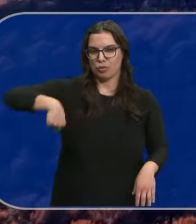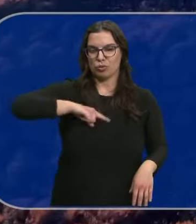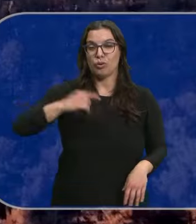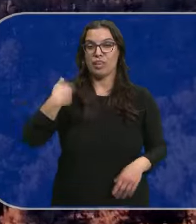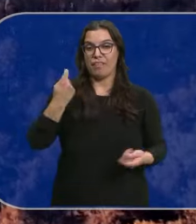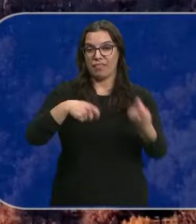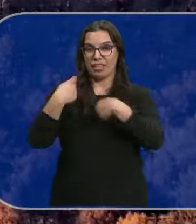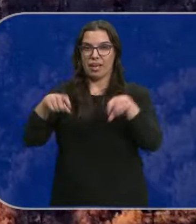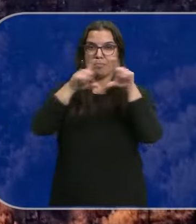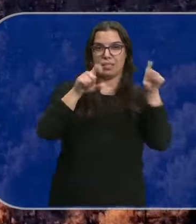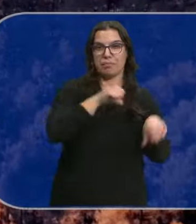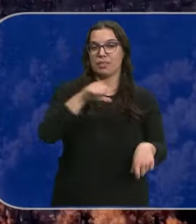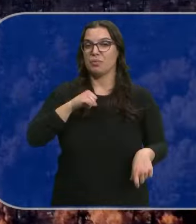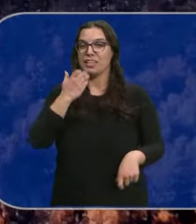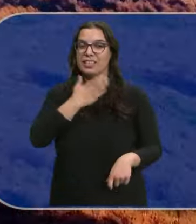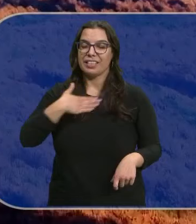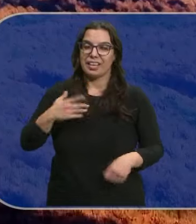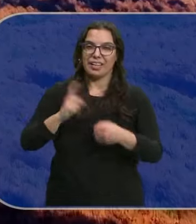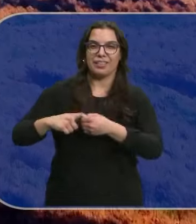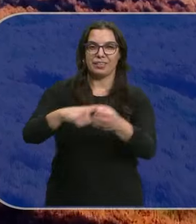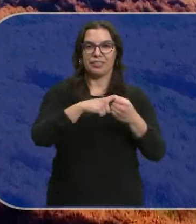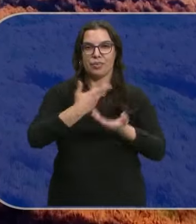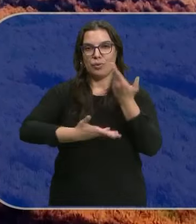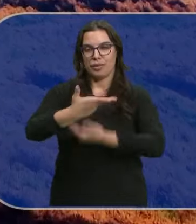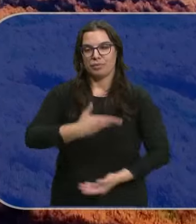está a la venta Para empresas Y particulares Que deseen sumarse